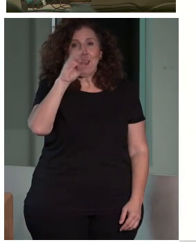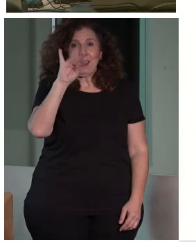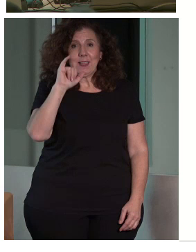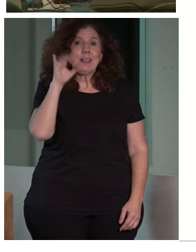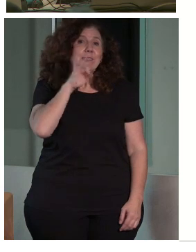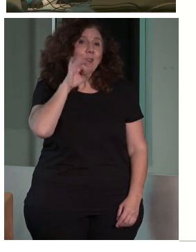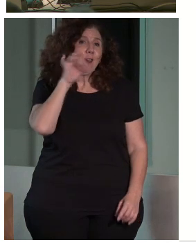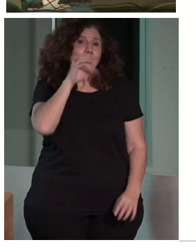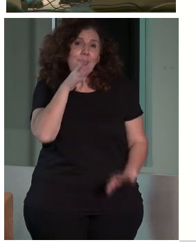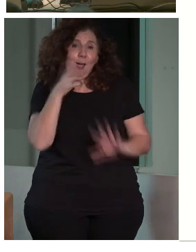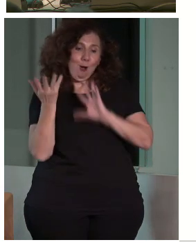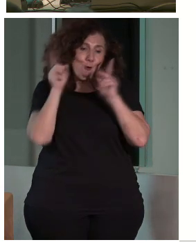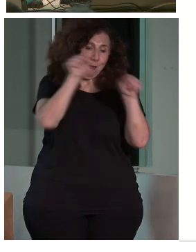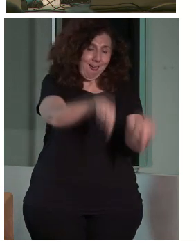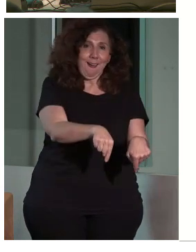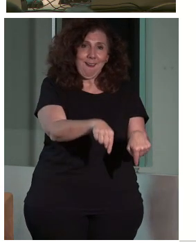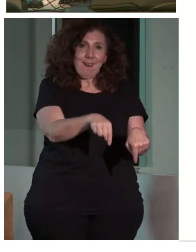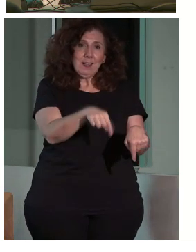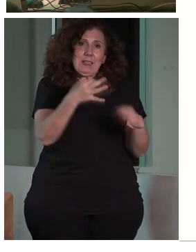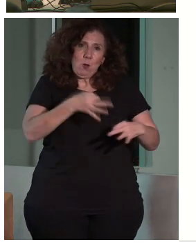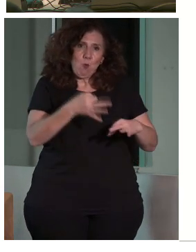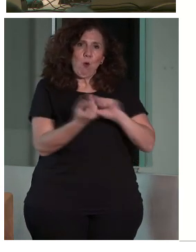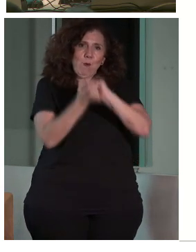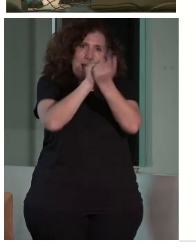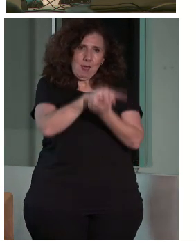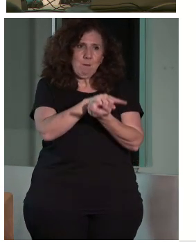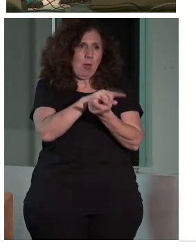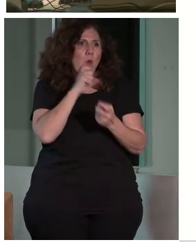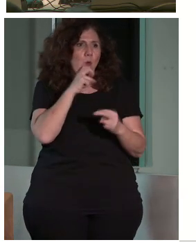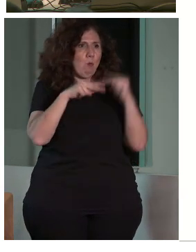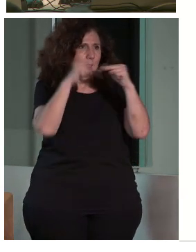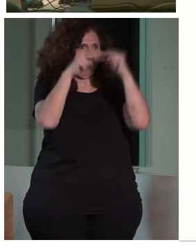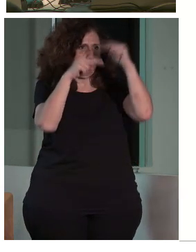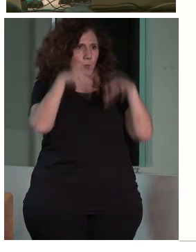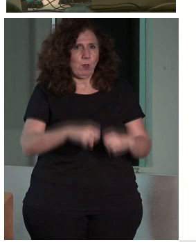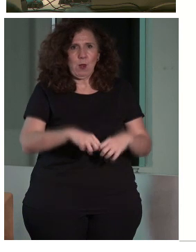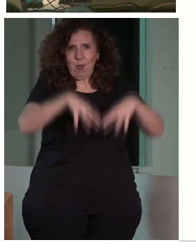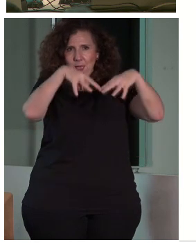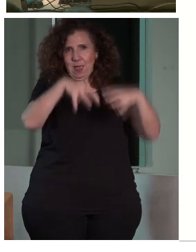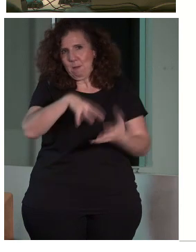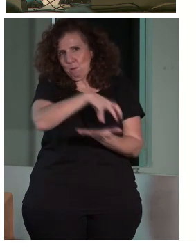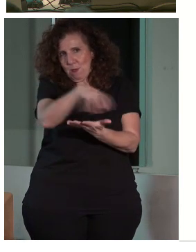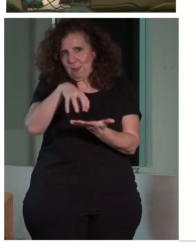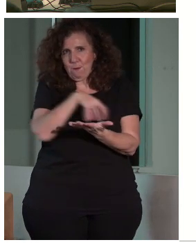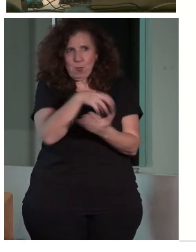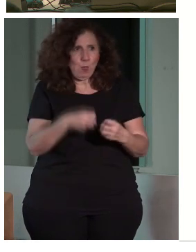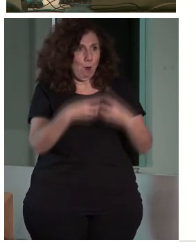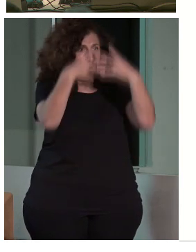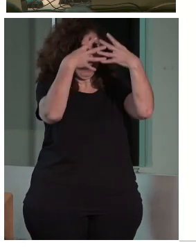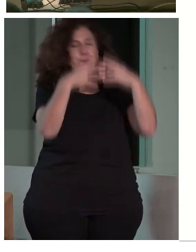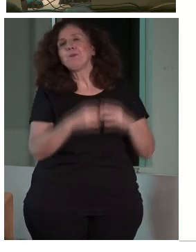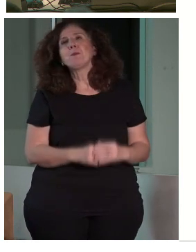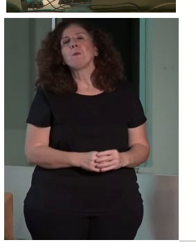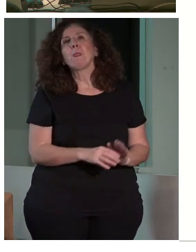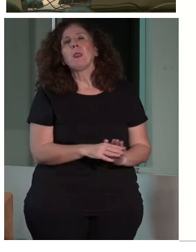todos en igualdad de condiciones, ¿no?, que es de lo que estamos hablando. Bien, cuando nos planteamos el trabajo de